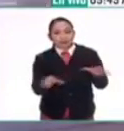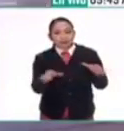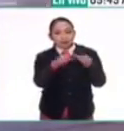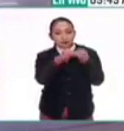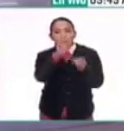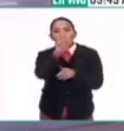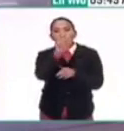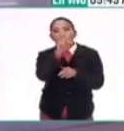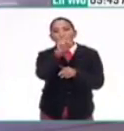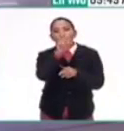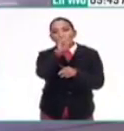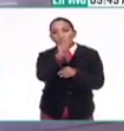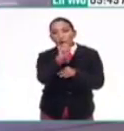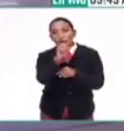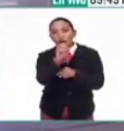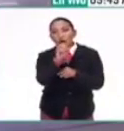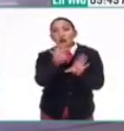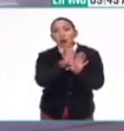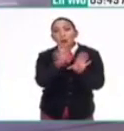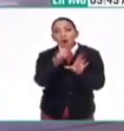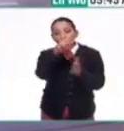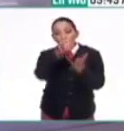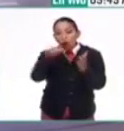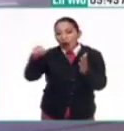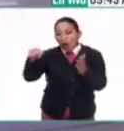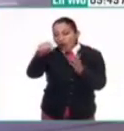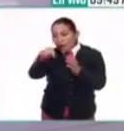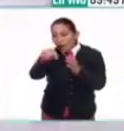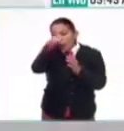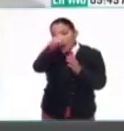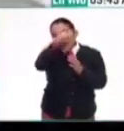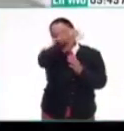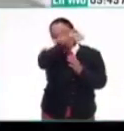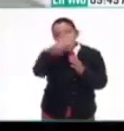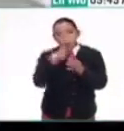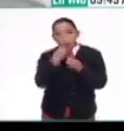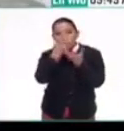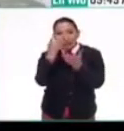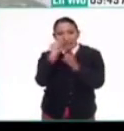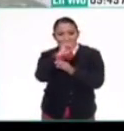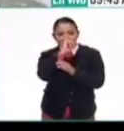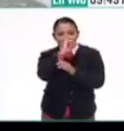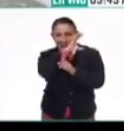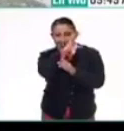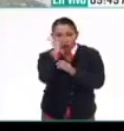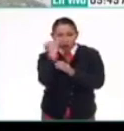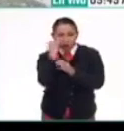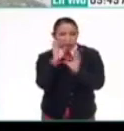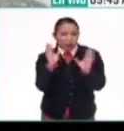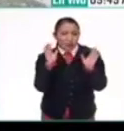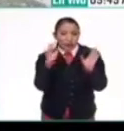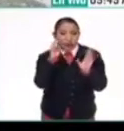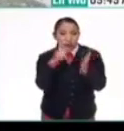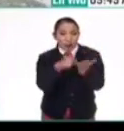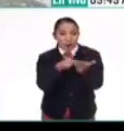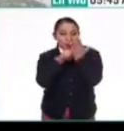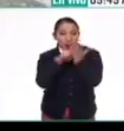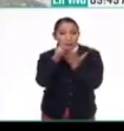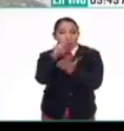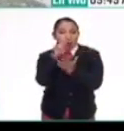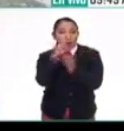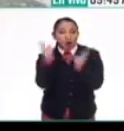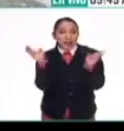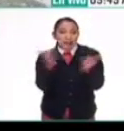Popocatépetl y cómo los adoratorios van escalando. Esta imagen es extraordinaria porque nos muestra un Popocatépetl